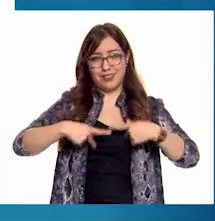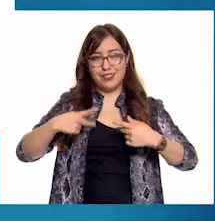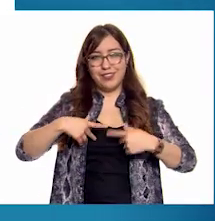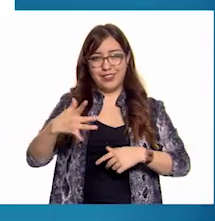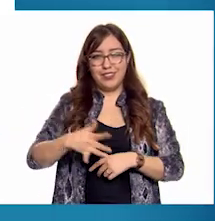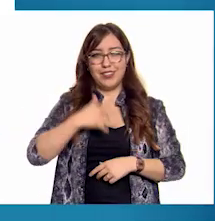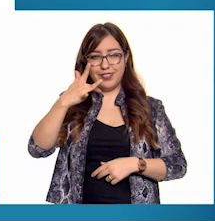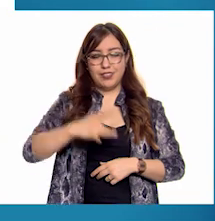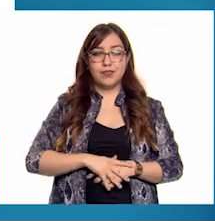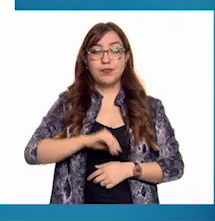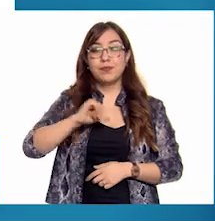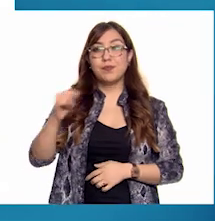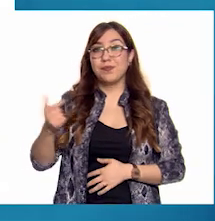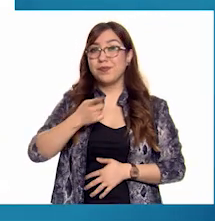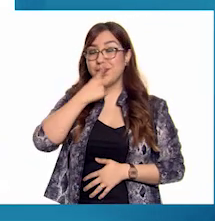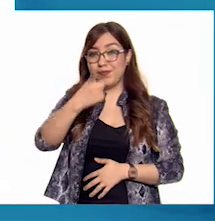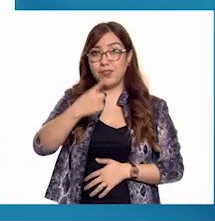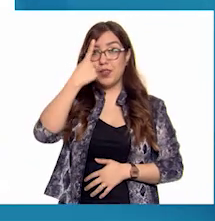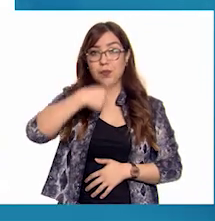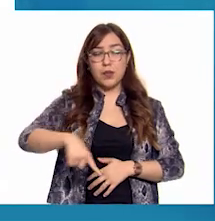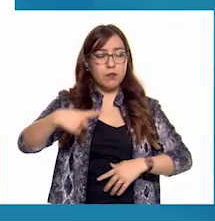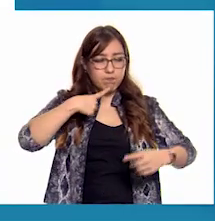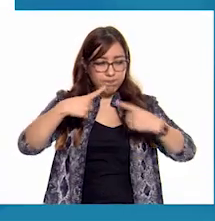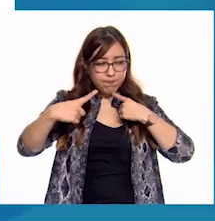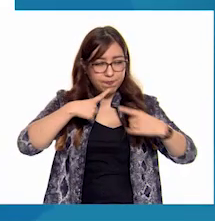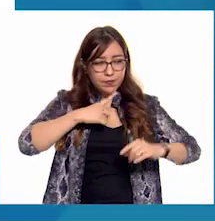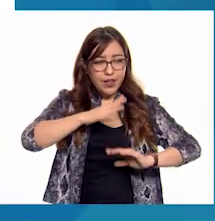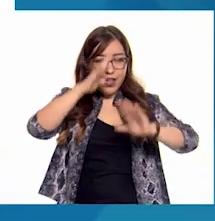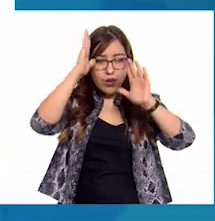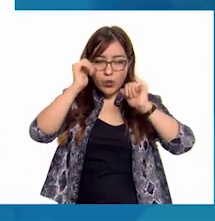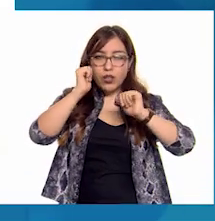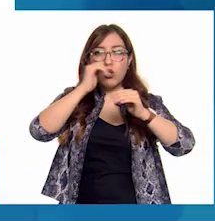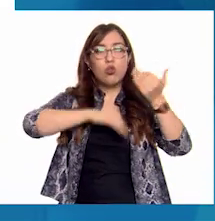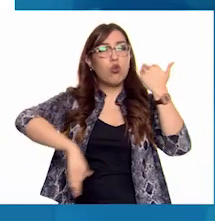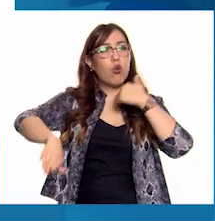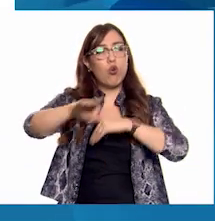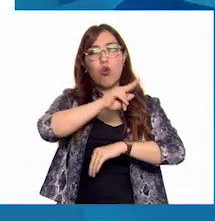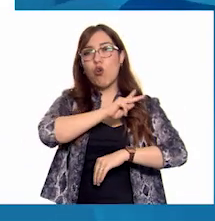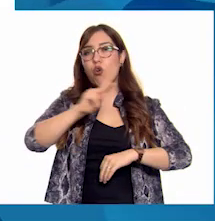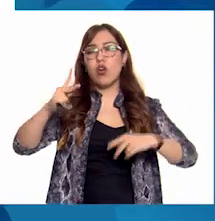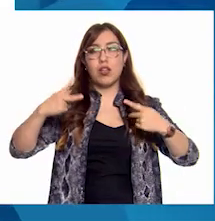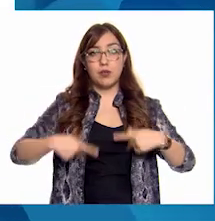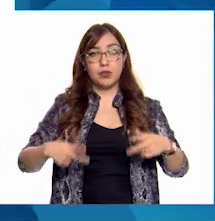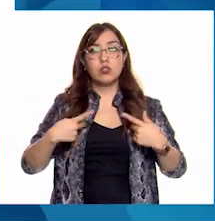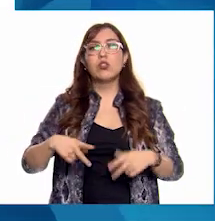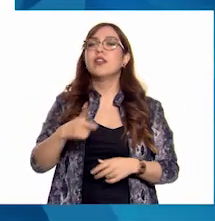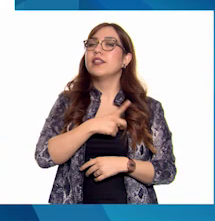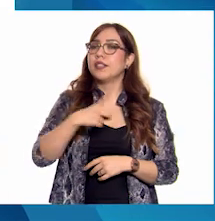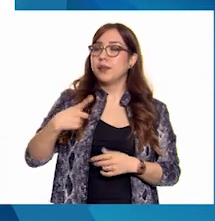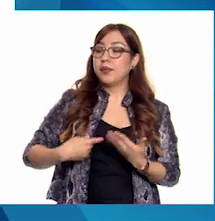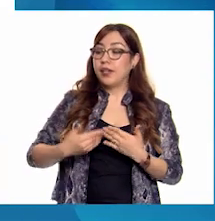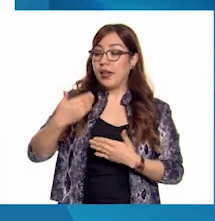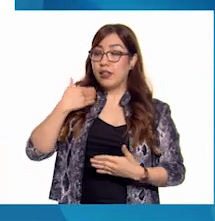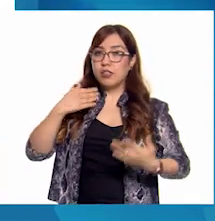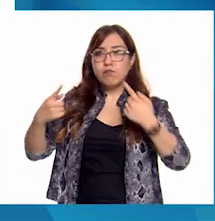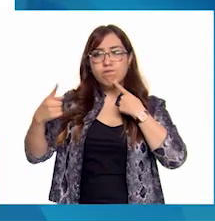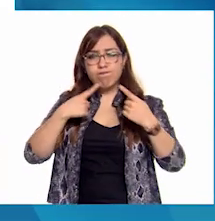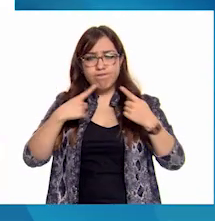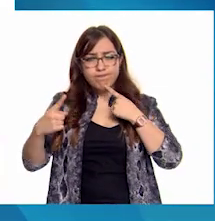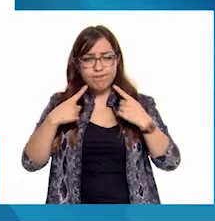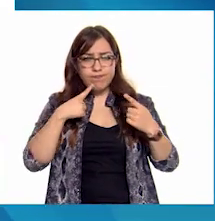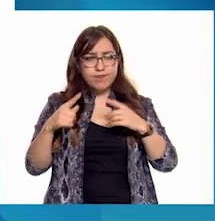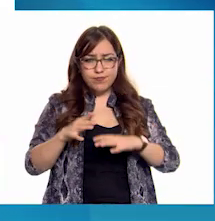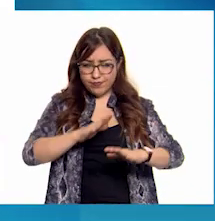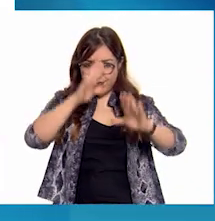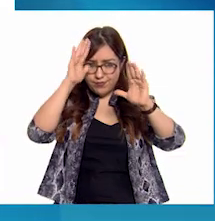Menciona que Para alcanzar un acuerdo Requiere que las personas Involucradas Aprendan a dialogar Para lograr un consenso Cuando un